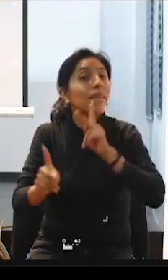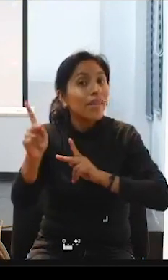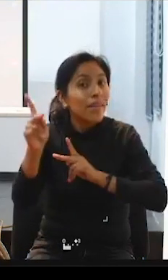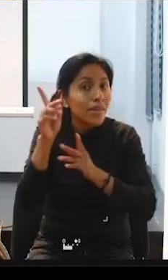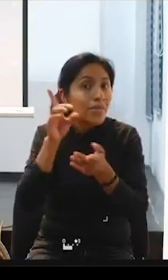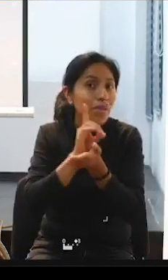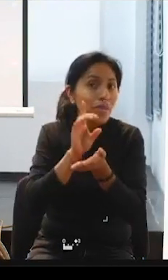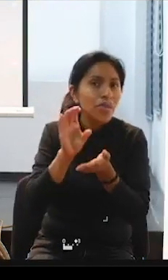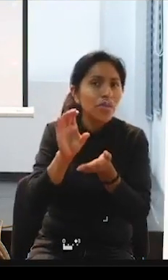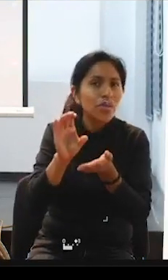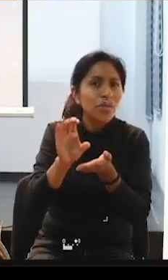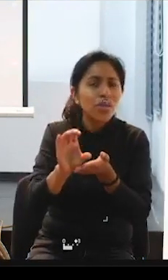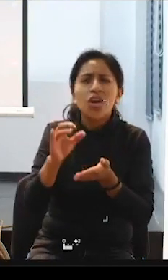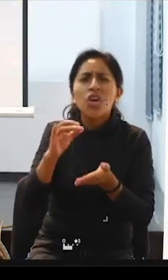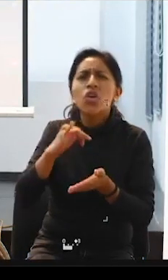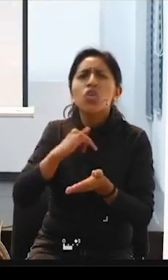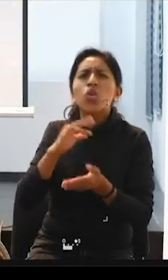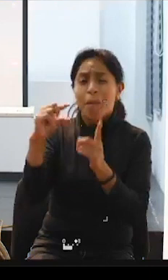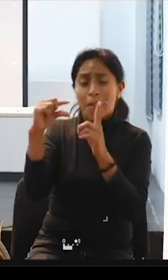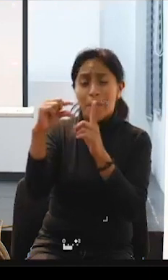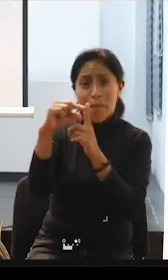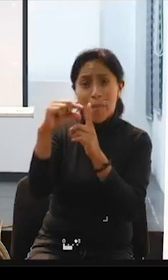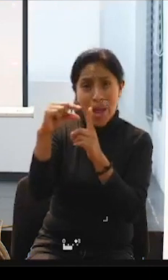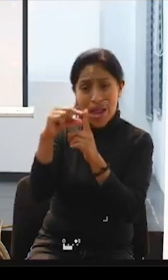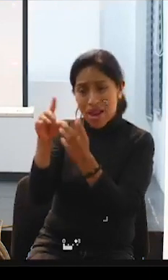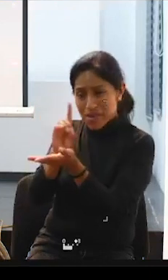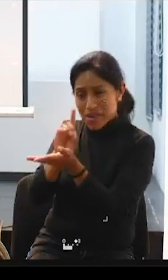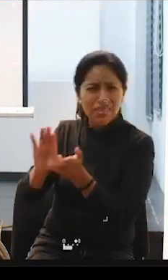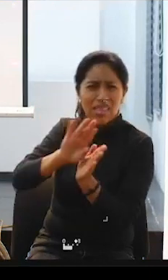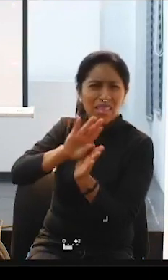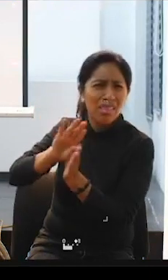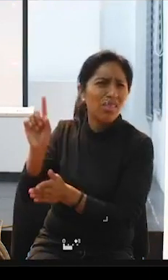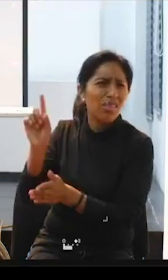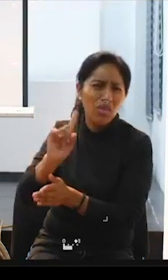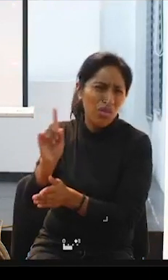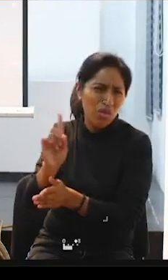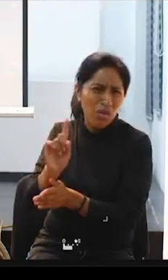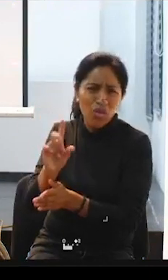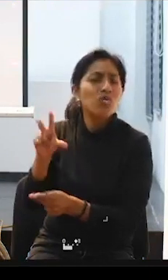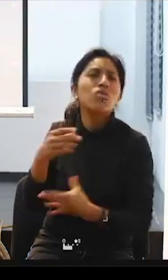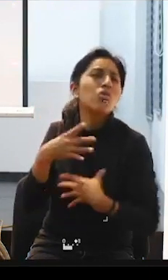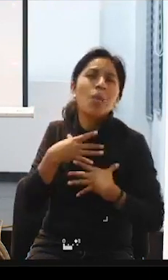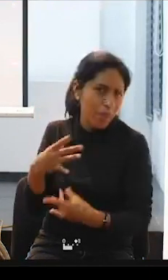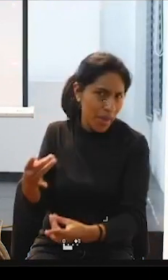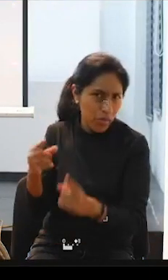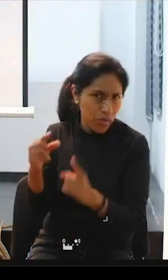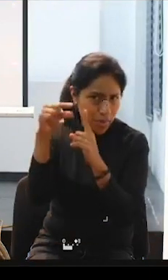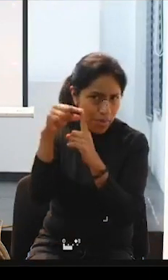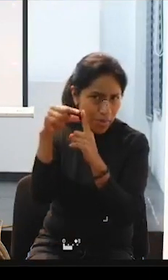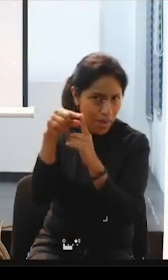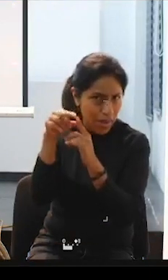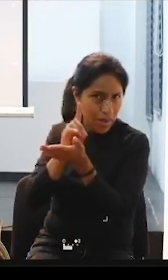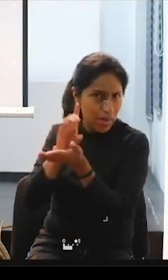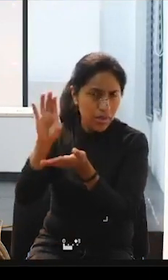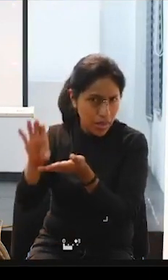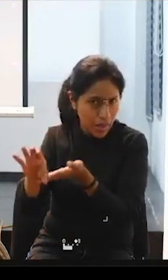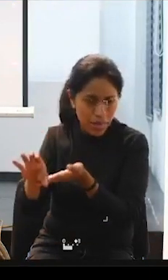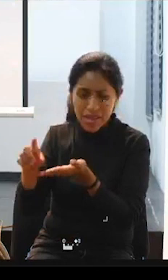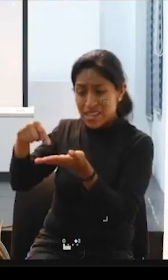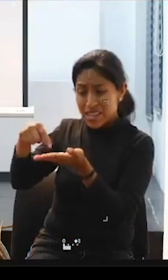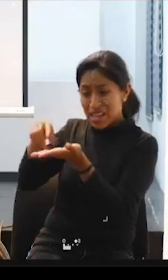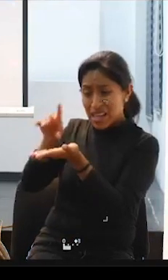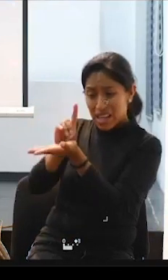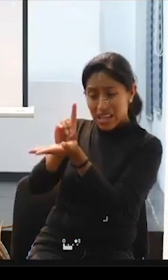usar el término discapacidad, porque es un término que no me gusta nada, es un término que me pone